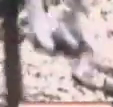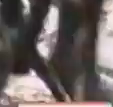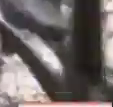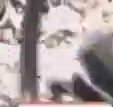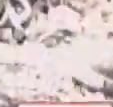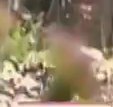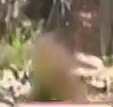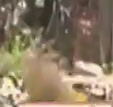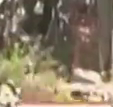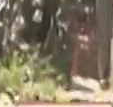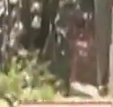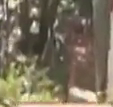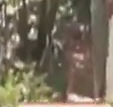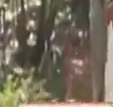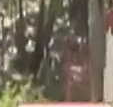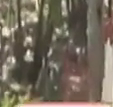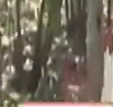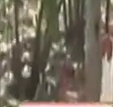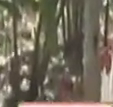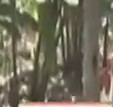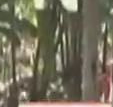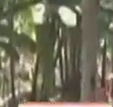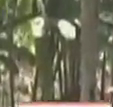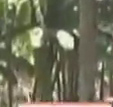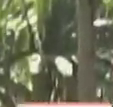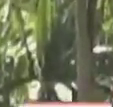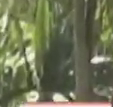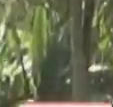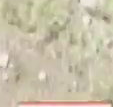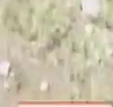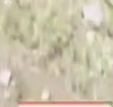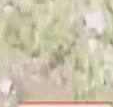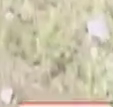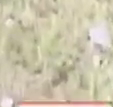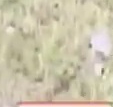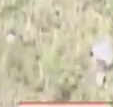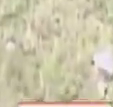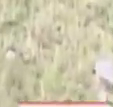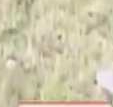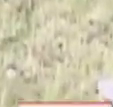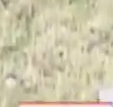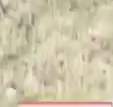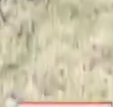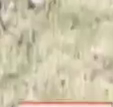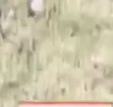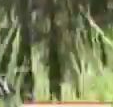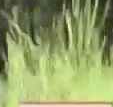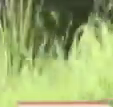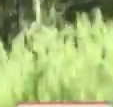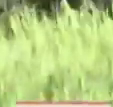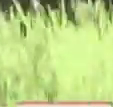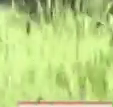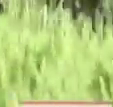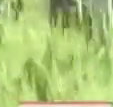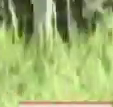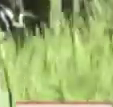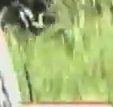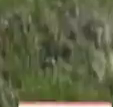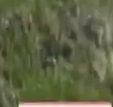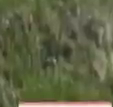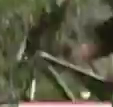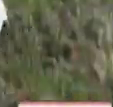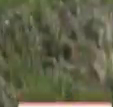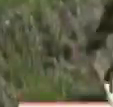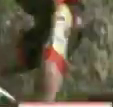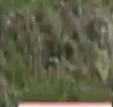de la adrenalina En esta exigente disciplina del ciclismo de montaña Donde venezolanos y extranjeros se dan cita en el mes de